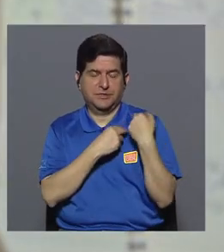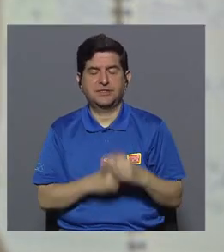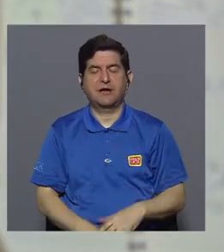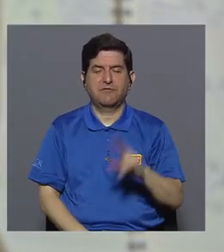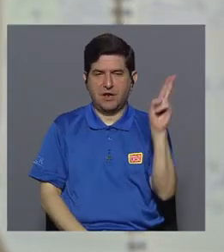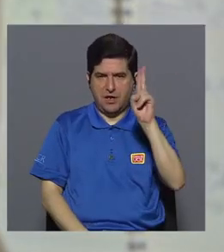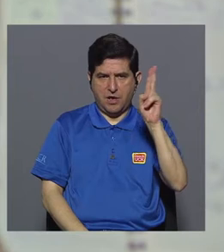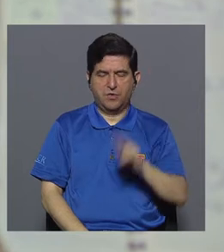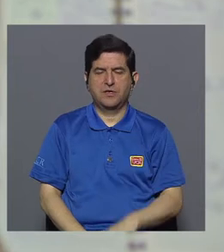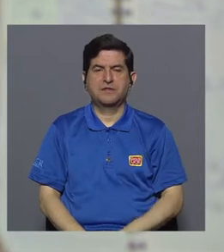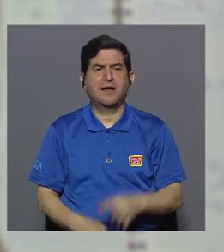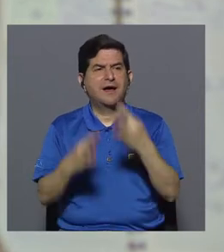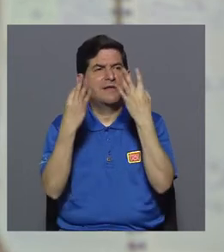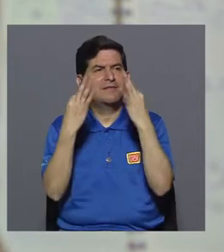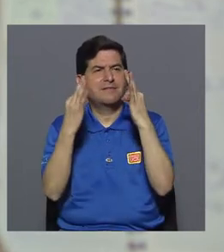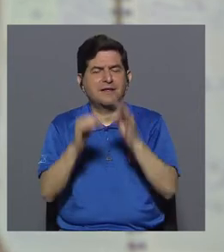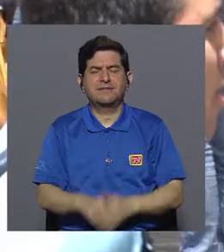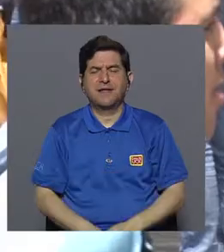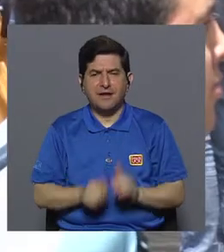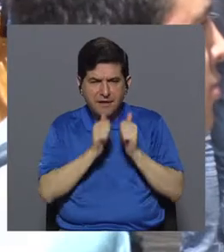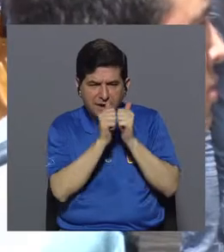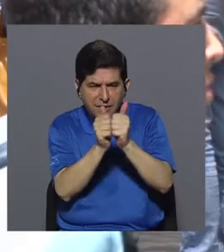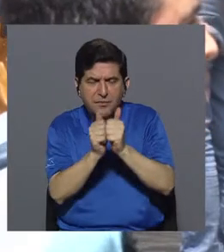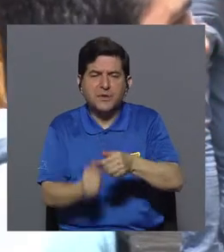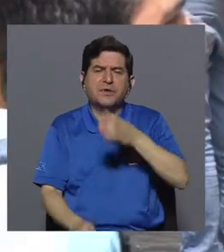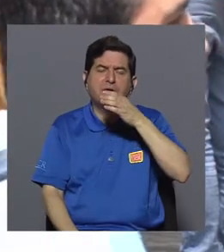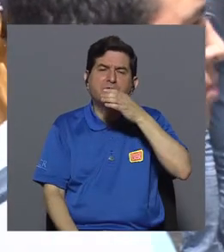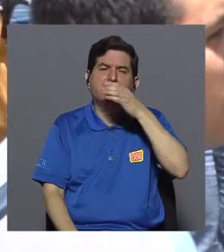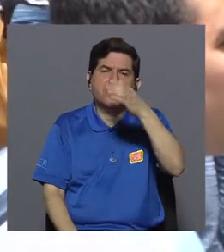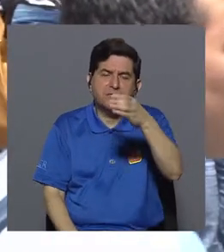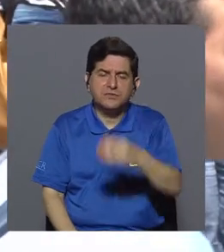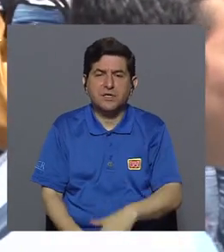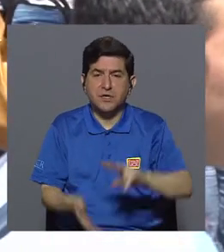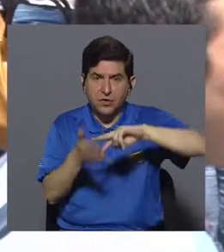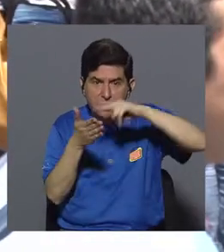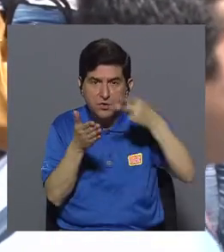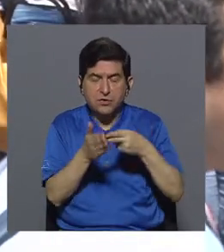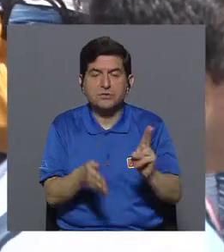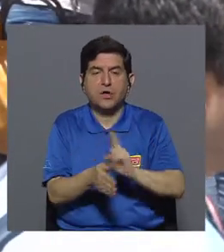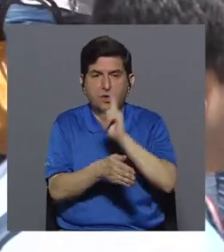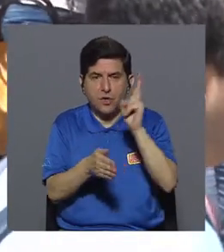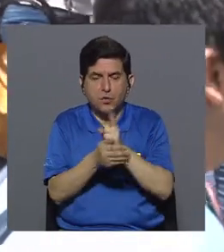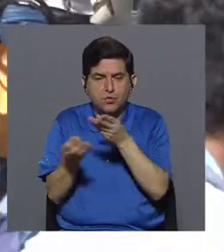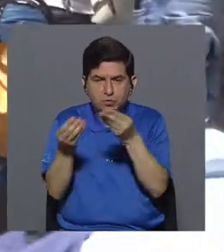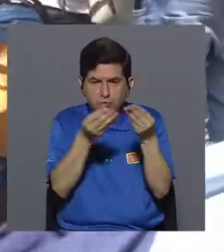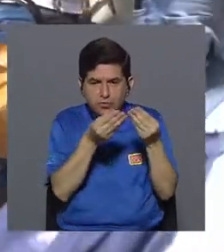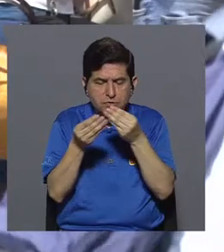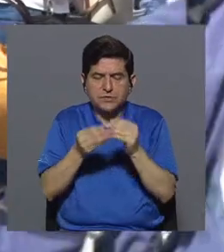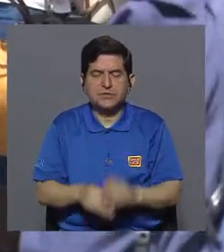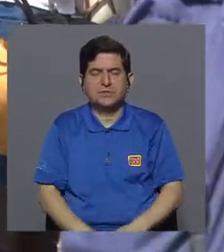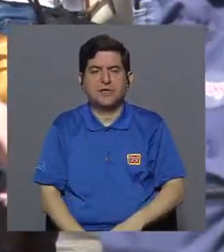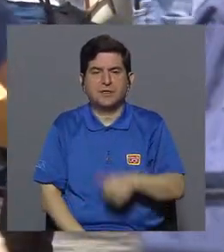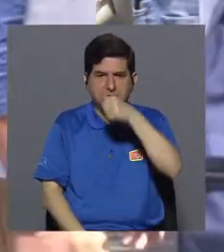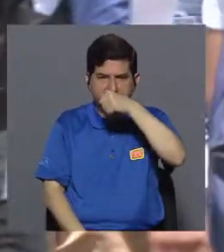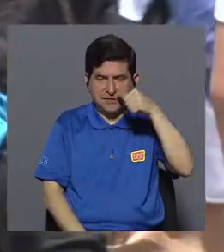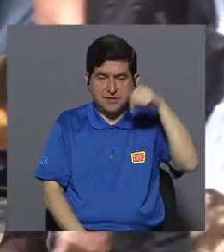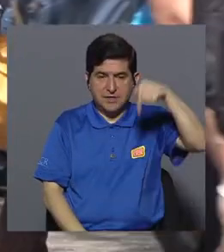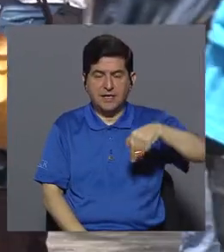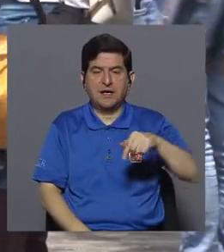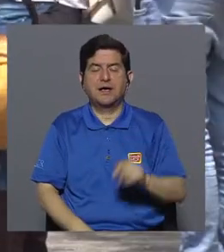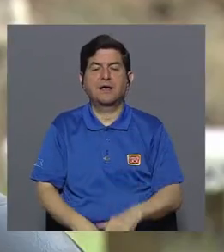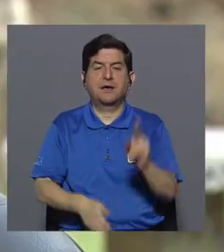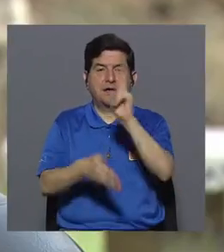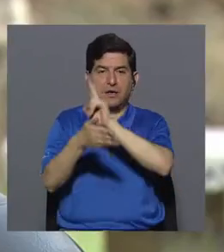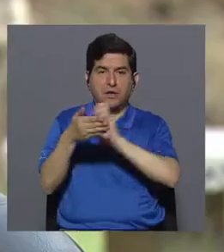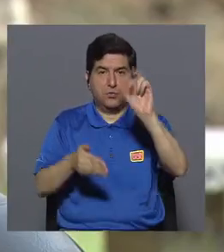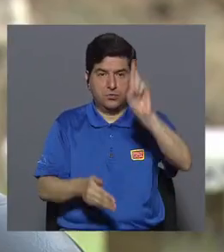la unidad PRECIT, de dar un acompañamiento, consejería, en lo que es el consumo de sustancias psicoactivas en la Universidad de